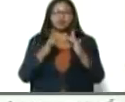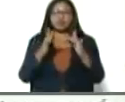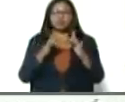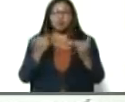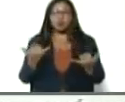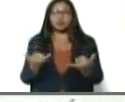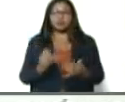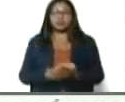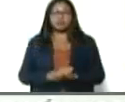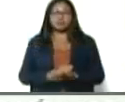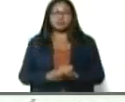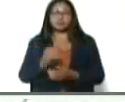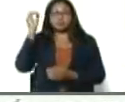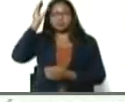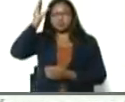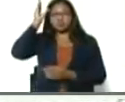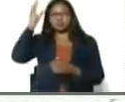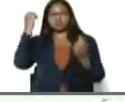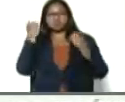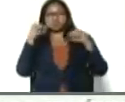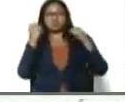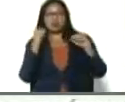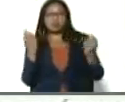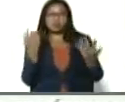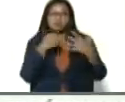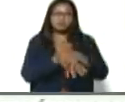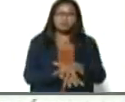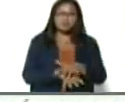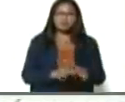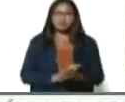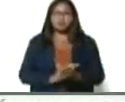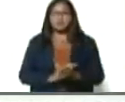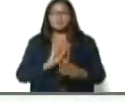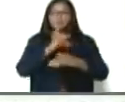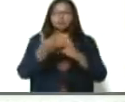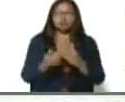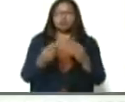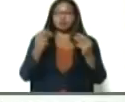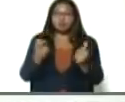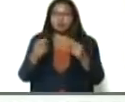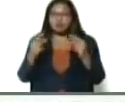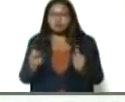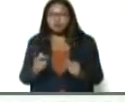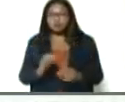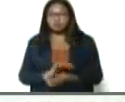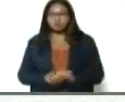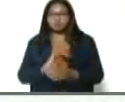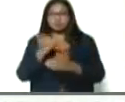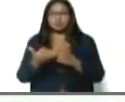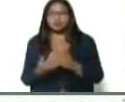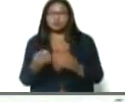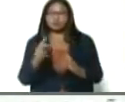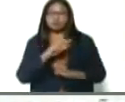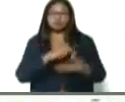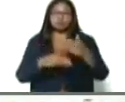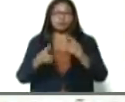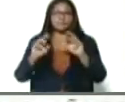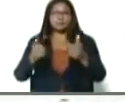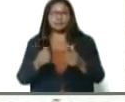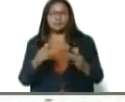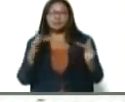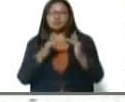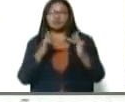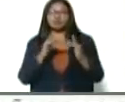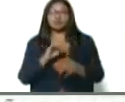teoría práctica, proyecto, acción, proyecto, construcción. Vámonos